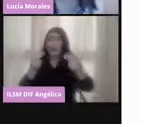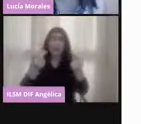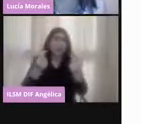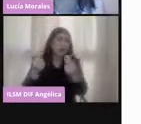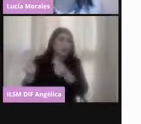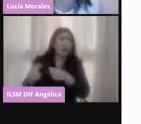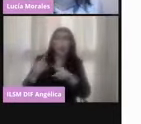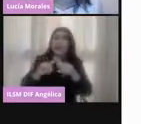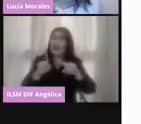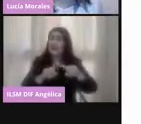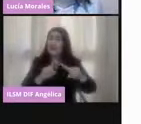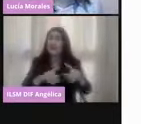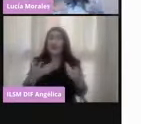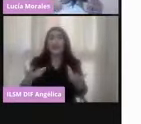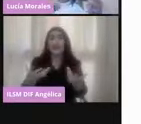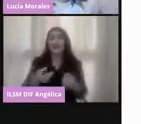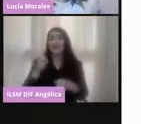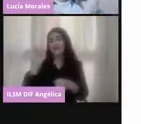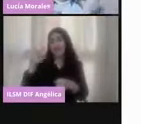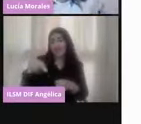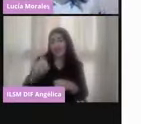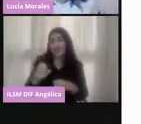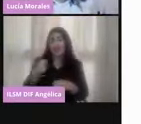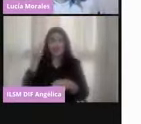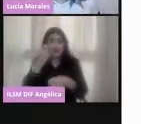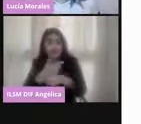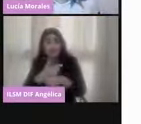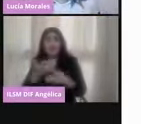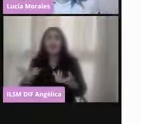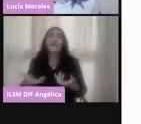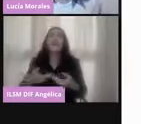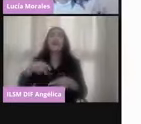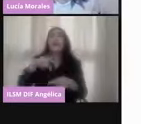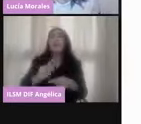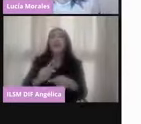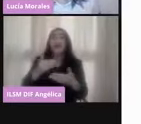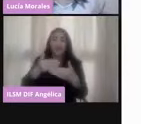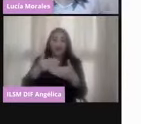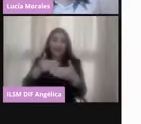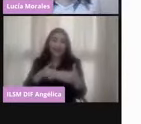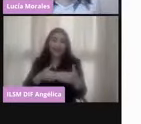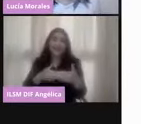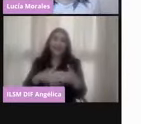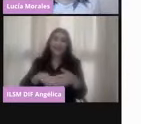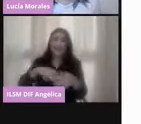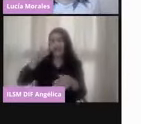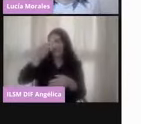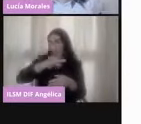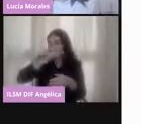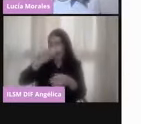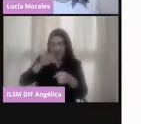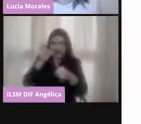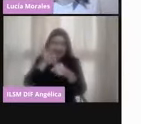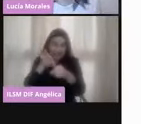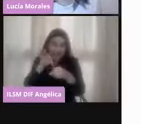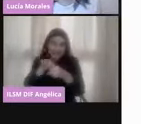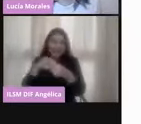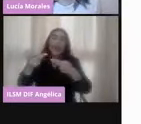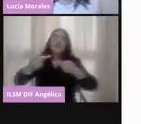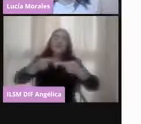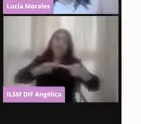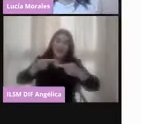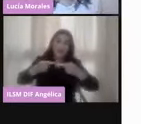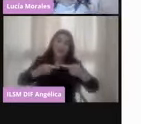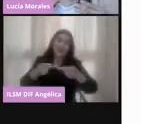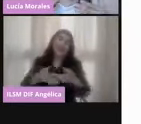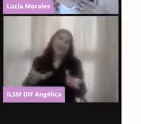Instituto Nacional Electoral para preparar nuestra fiesta electoral. La fiesta electoral es la jornada electoral, es el día de nuestra fiesta.